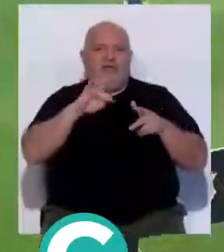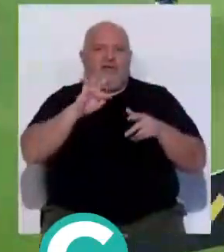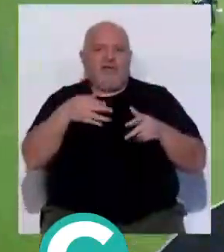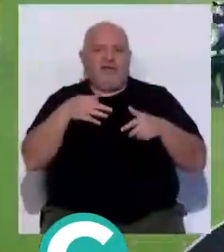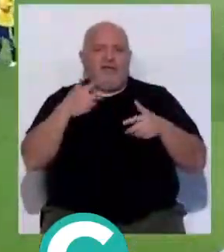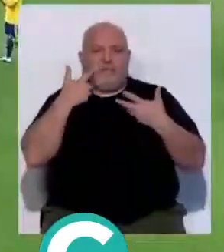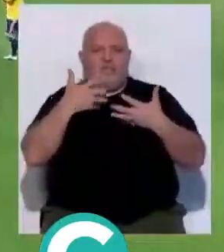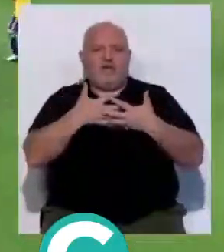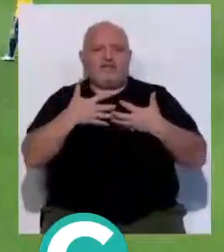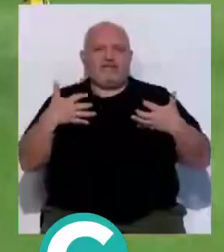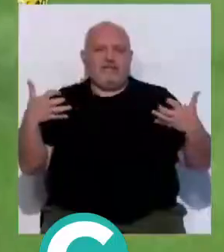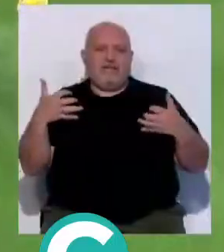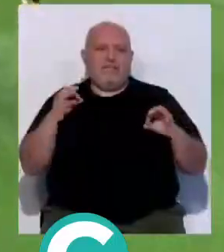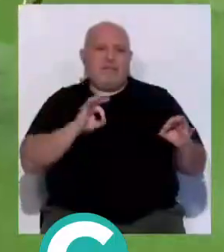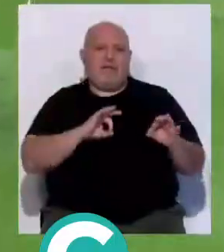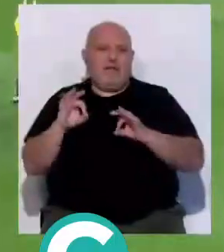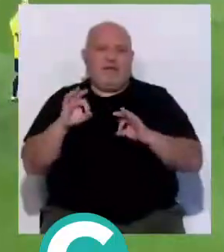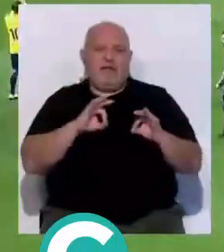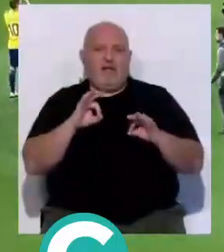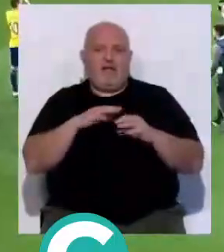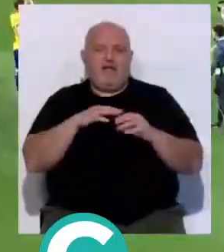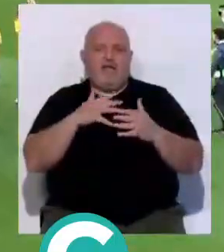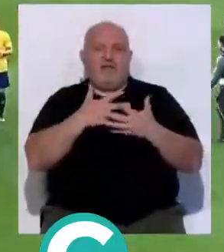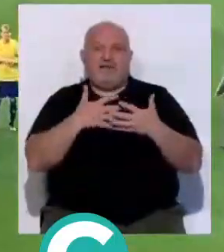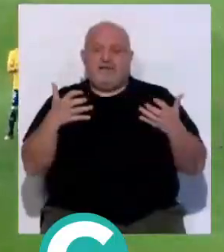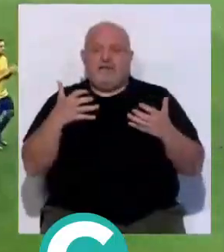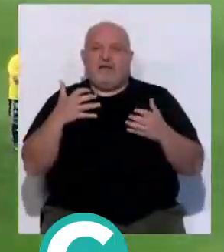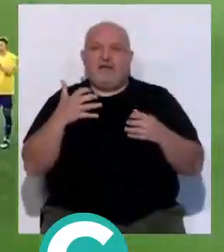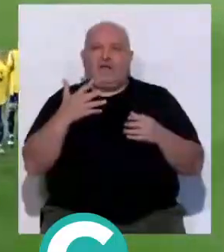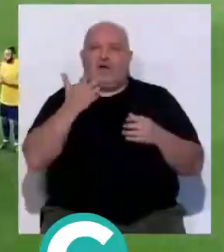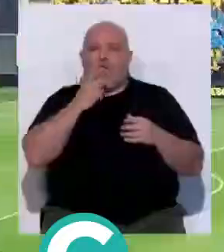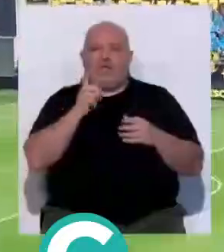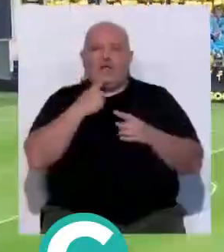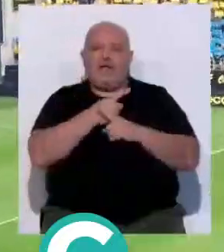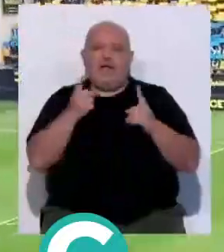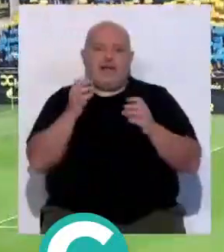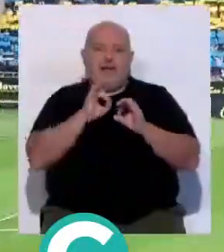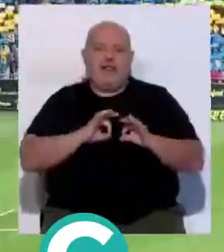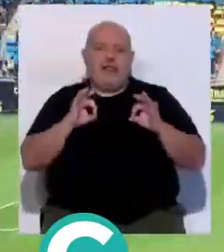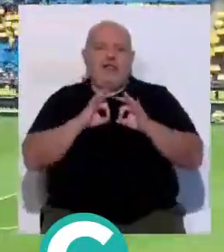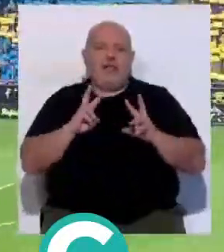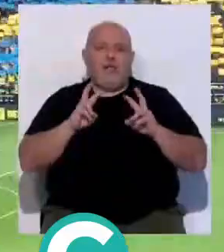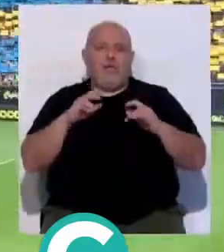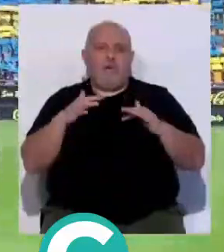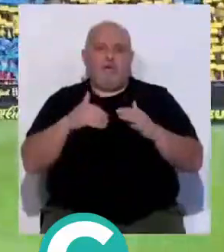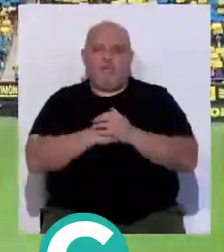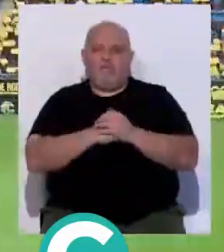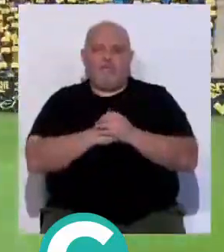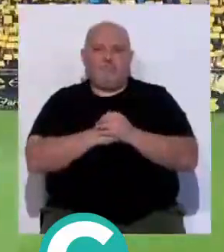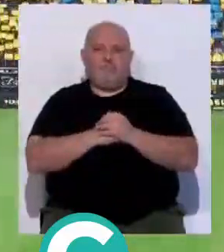esté en la frase preparada a la vista, frase que no se dará a conocer hasta verla en el inicio del partido.